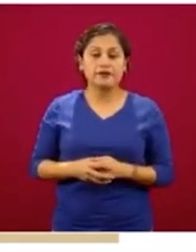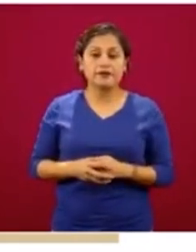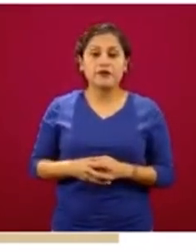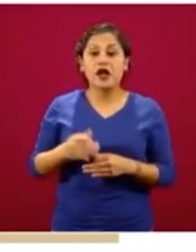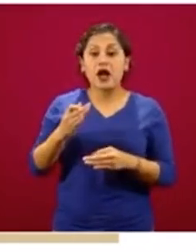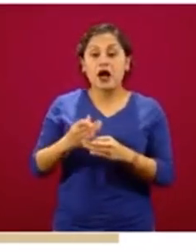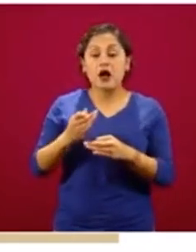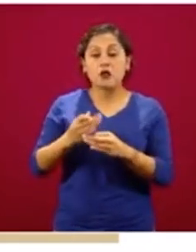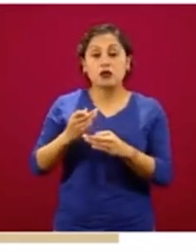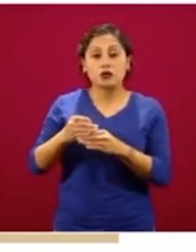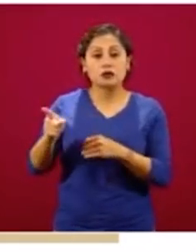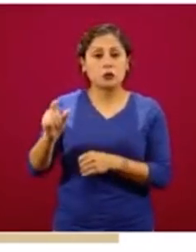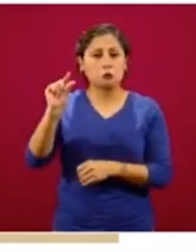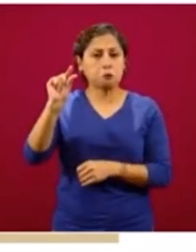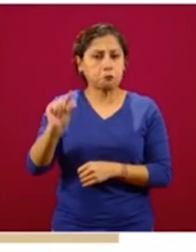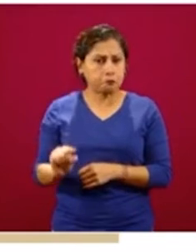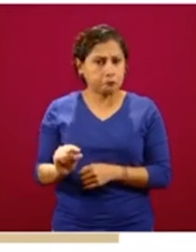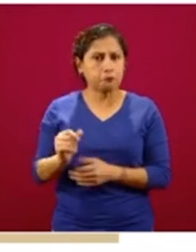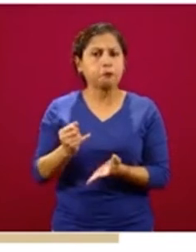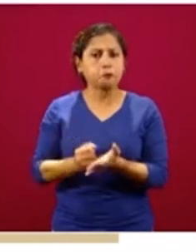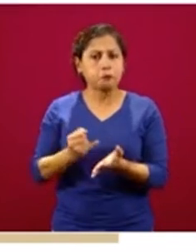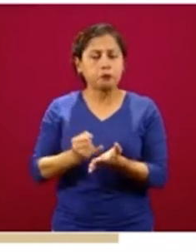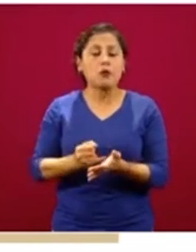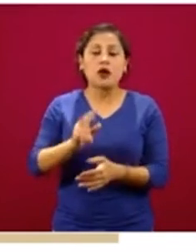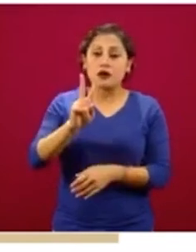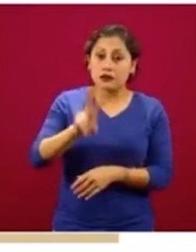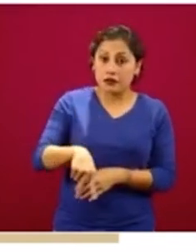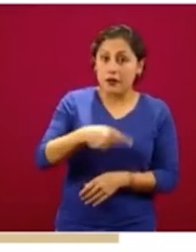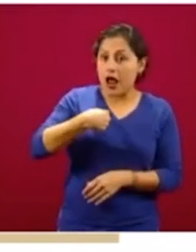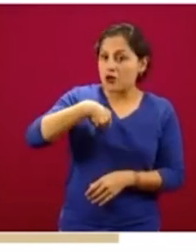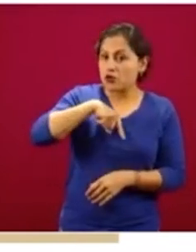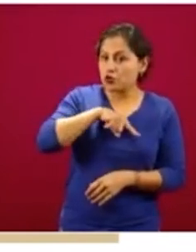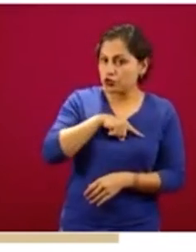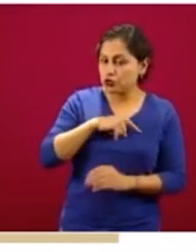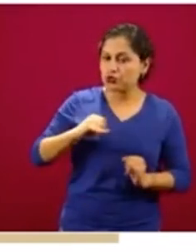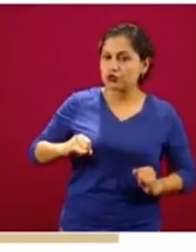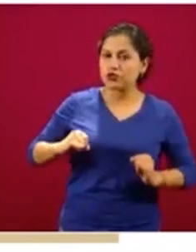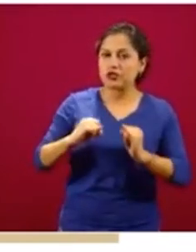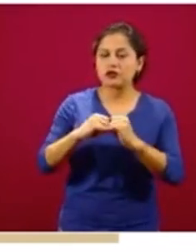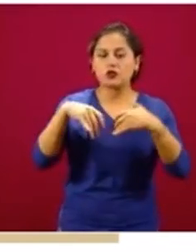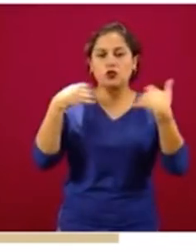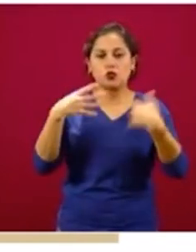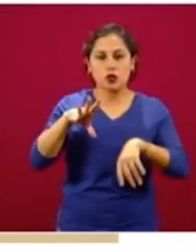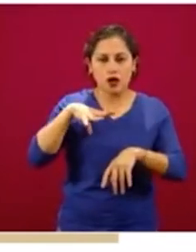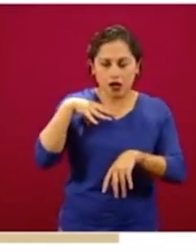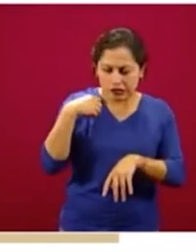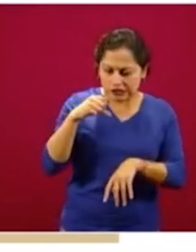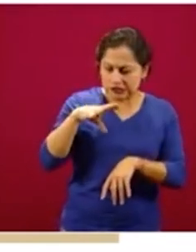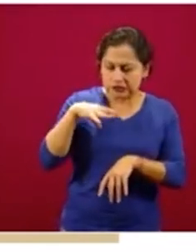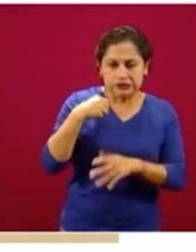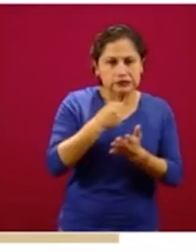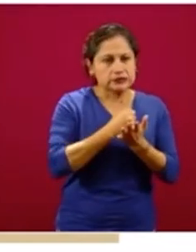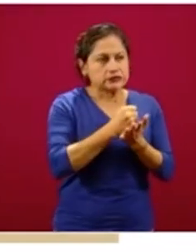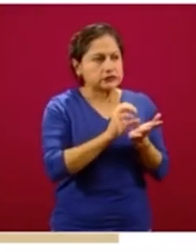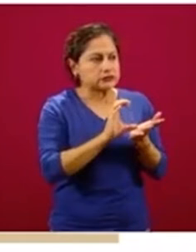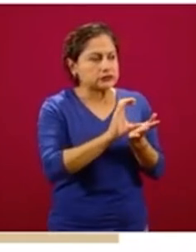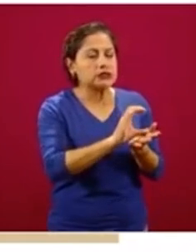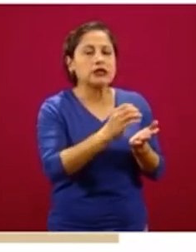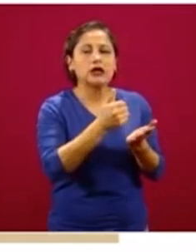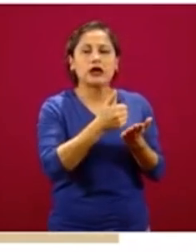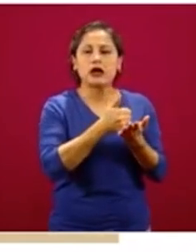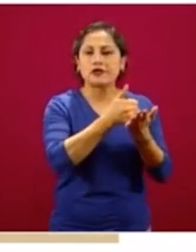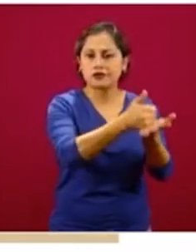este crédito. El instituto está haciendo un esfuerzo para otorgar estos recursos en las mejores condiciones posibles.